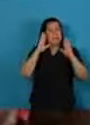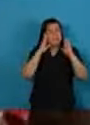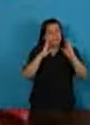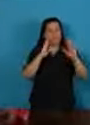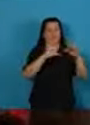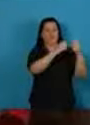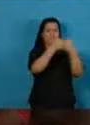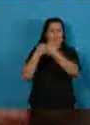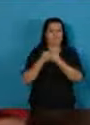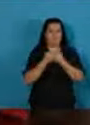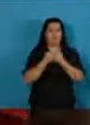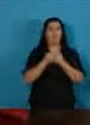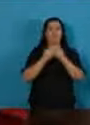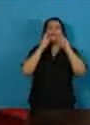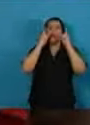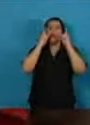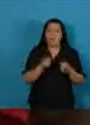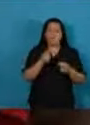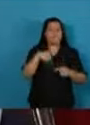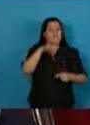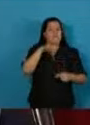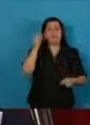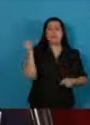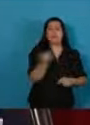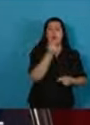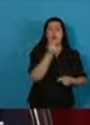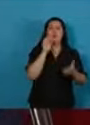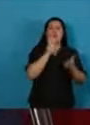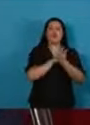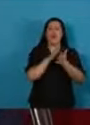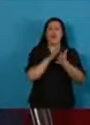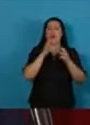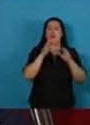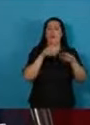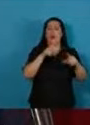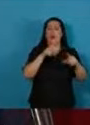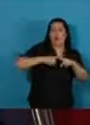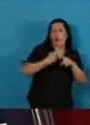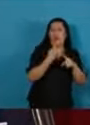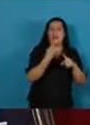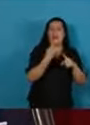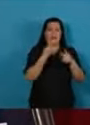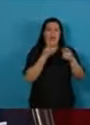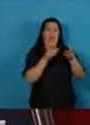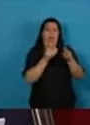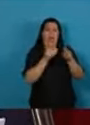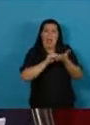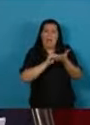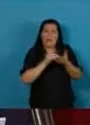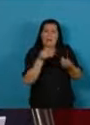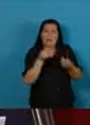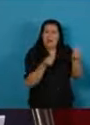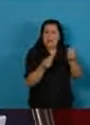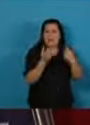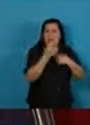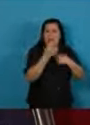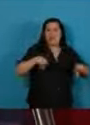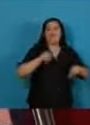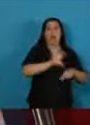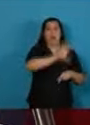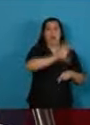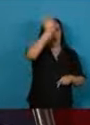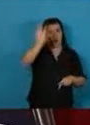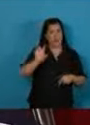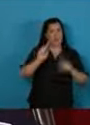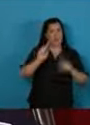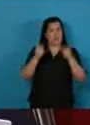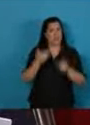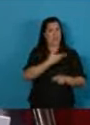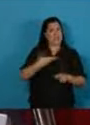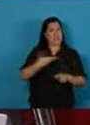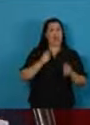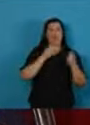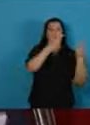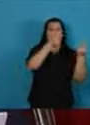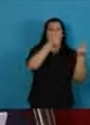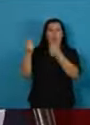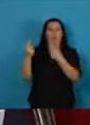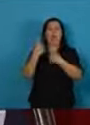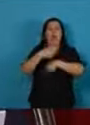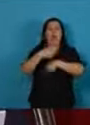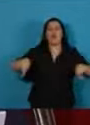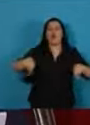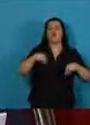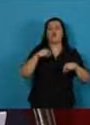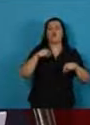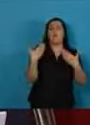Llevaremos una parte sustancial de la actividad política y administrativa del Estado Nacional a las provincias, creando capitales